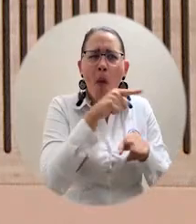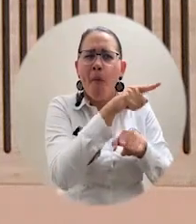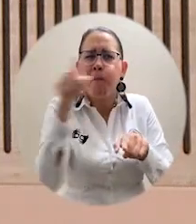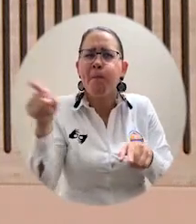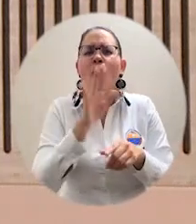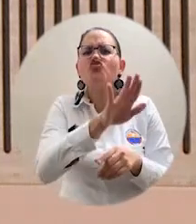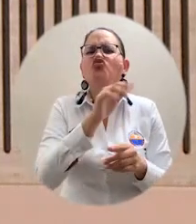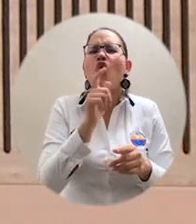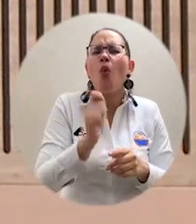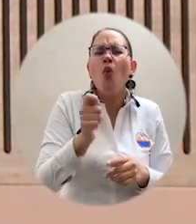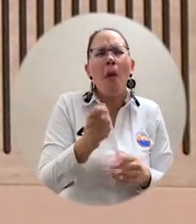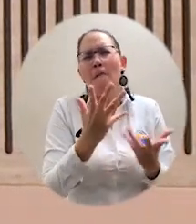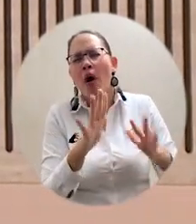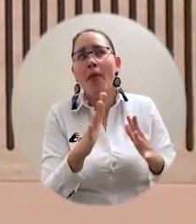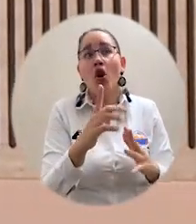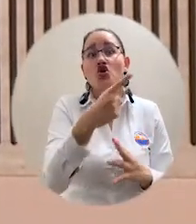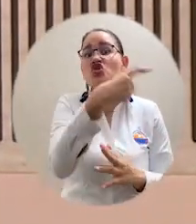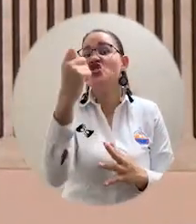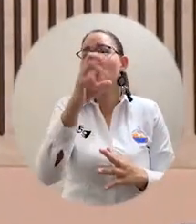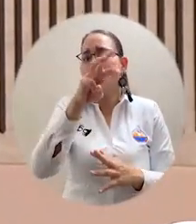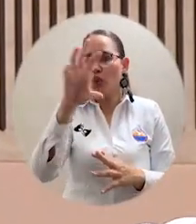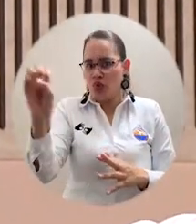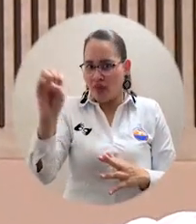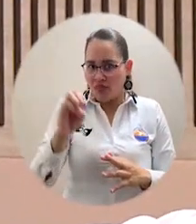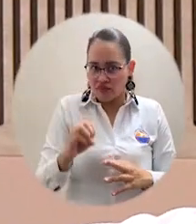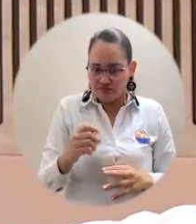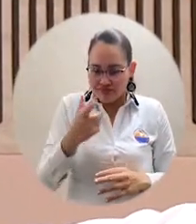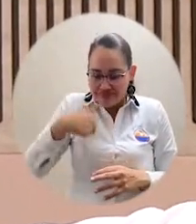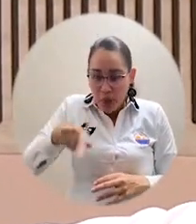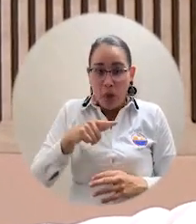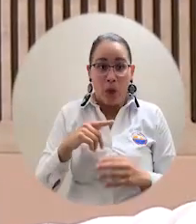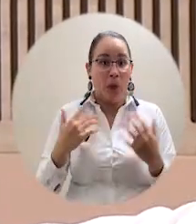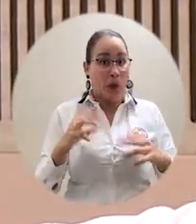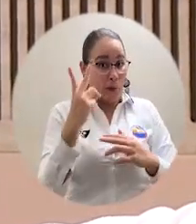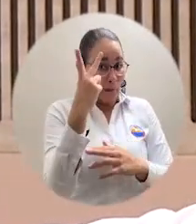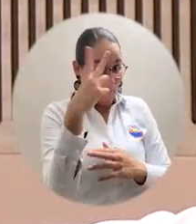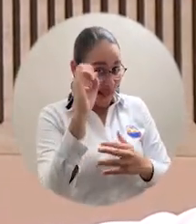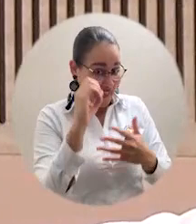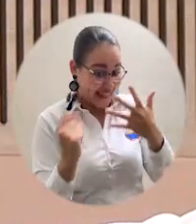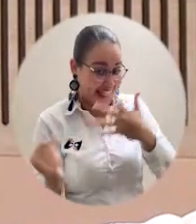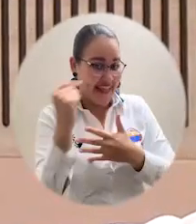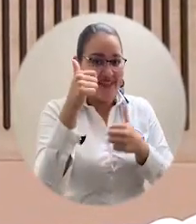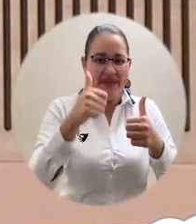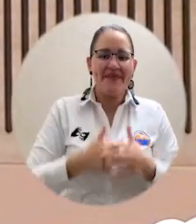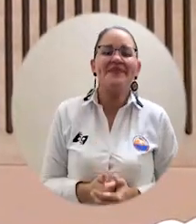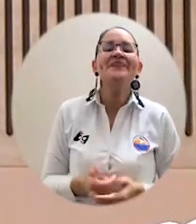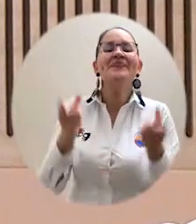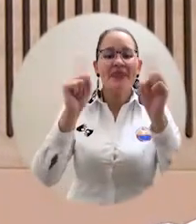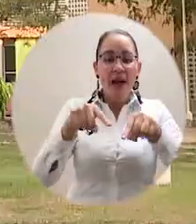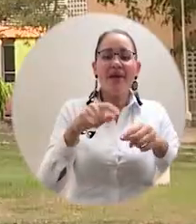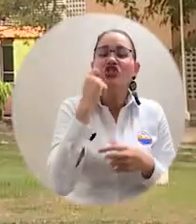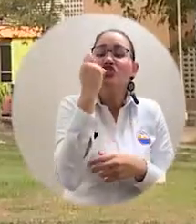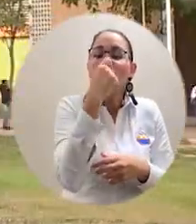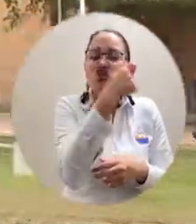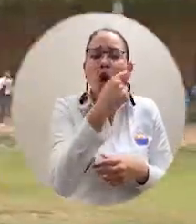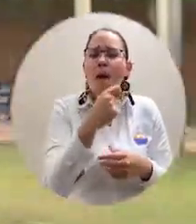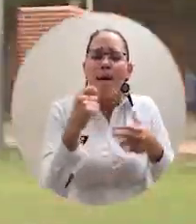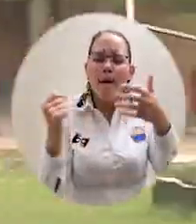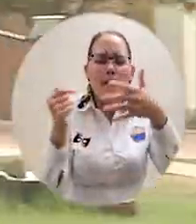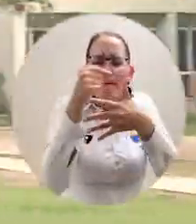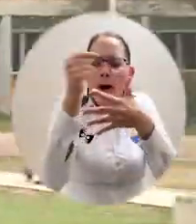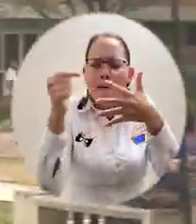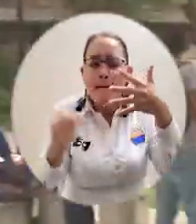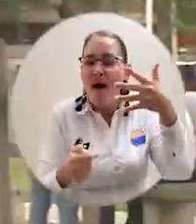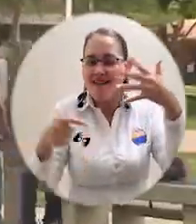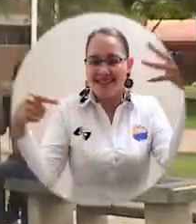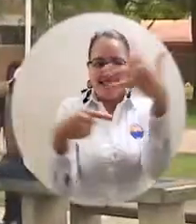mejores programas del país, siendo que en Colombia se oferta más de 180 programas de pregrado de derechos. Asimismo, el programa